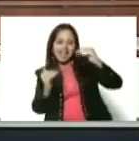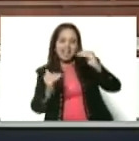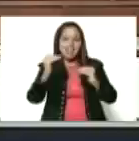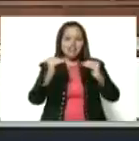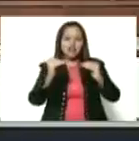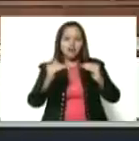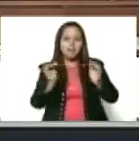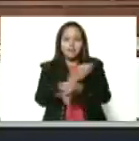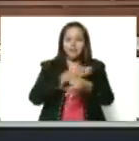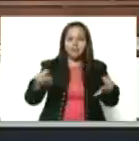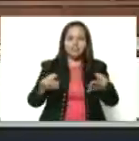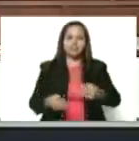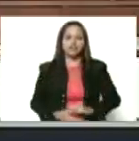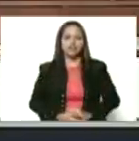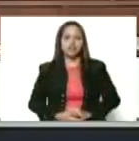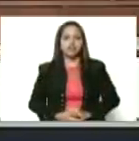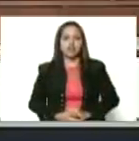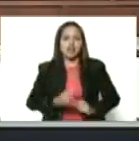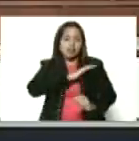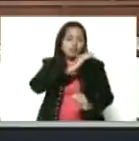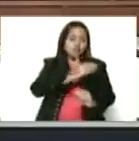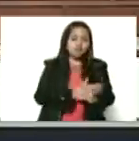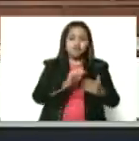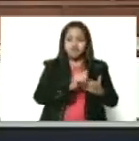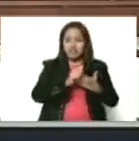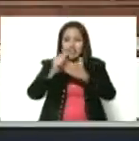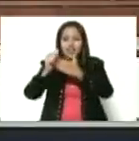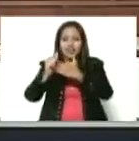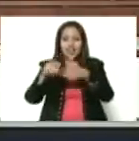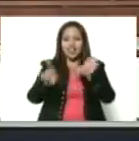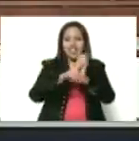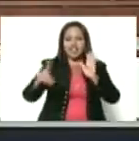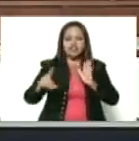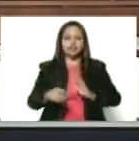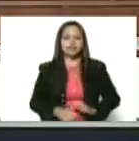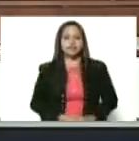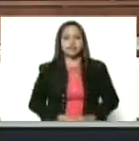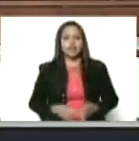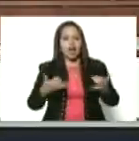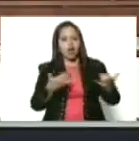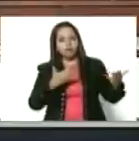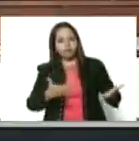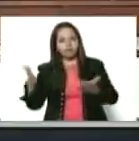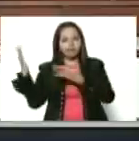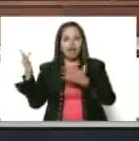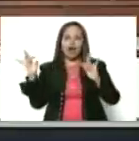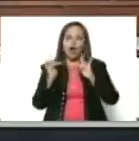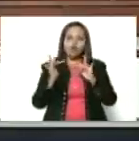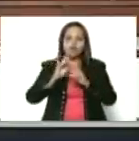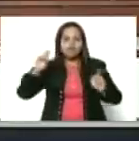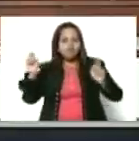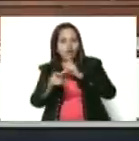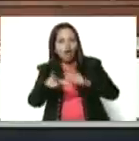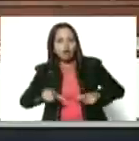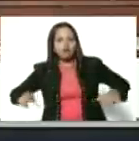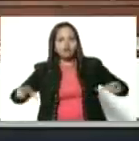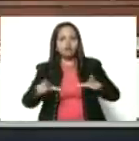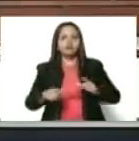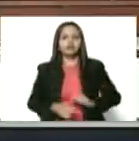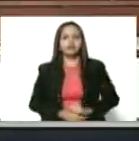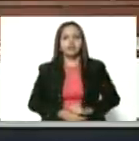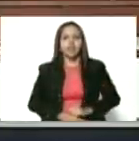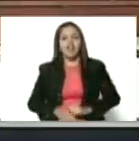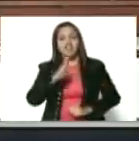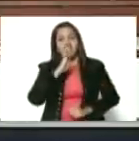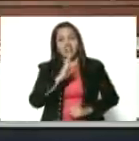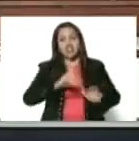perfecto del poder, del liderazgo y de los derechos. Bueno, nos vamos de Macarao directamente al Banco